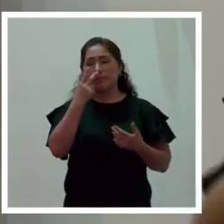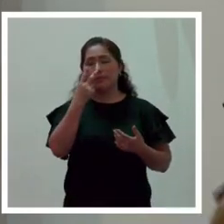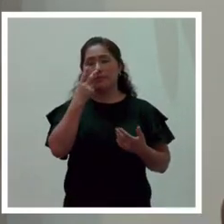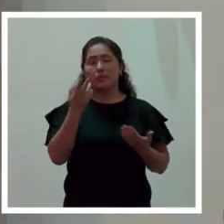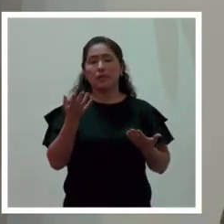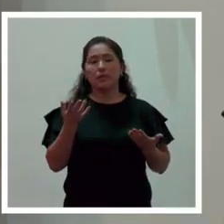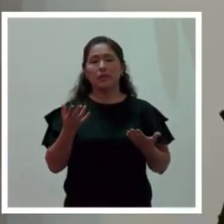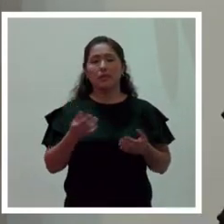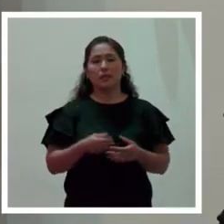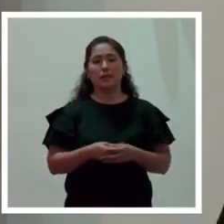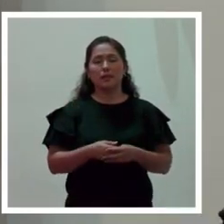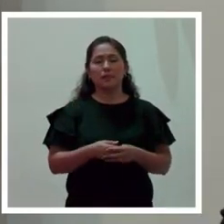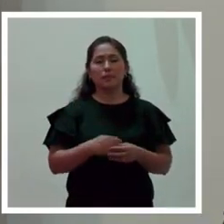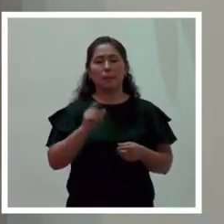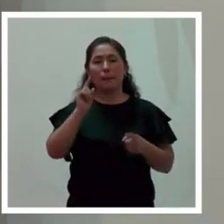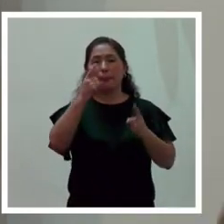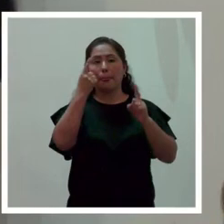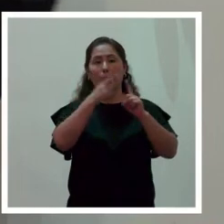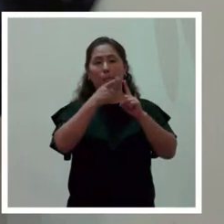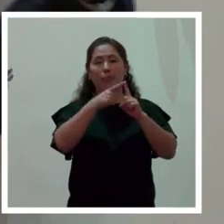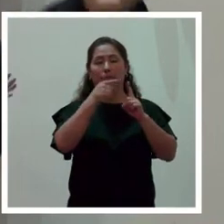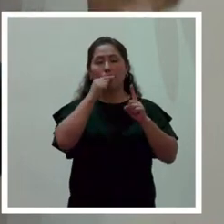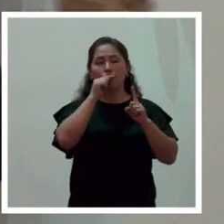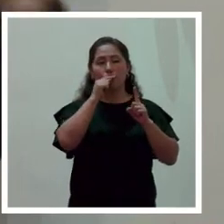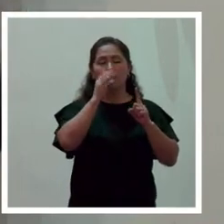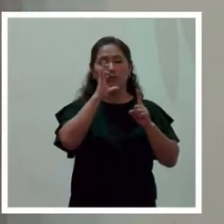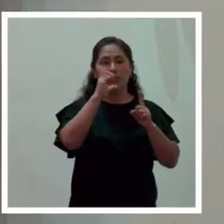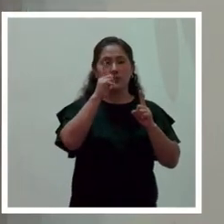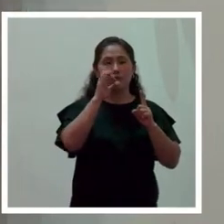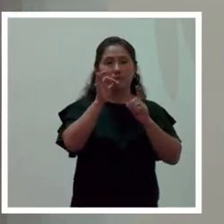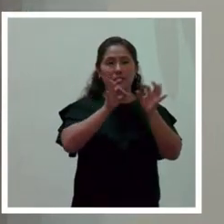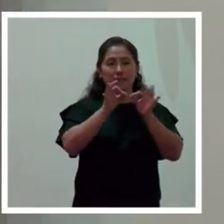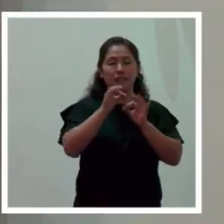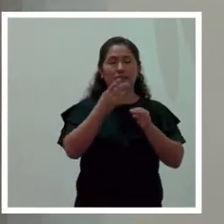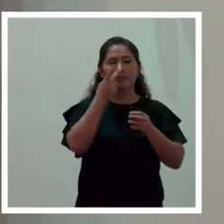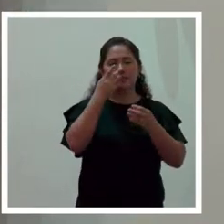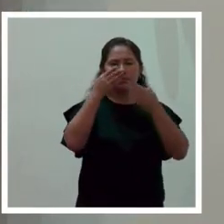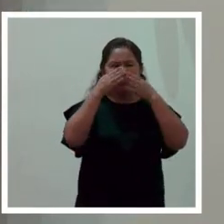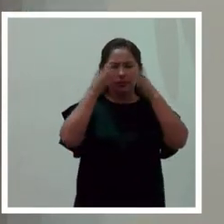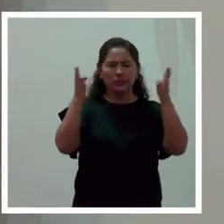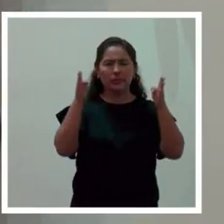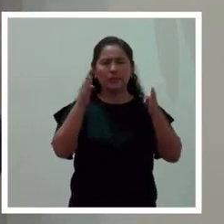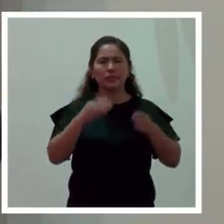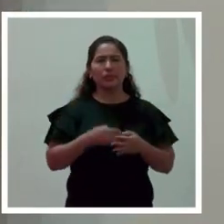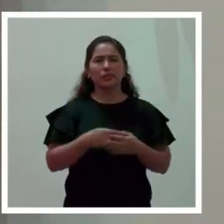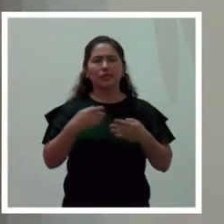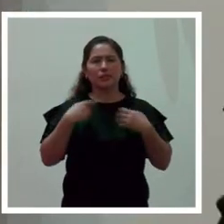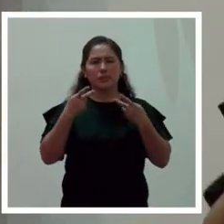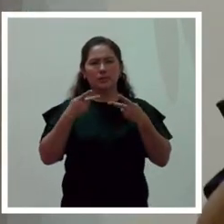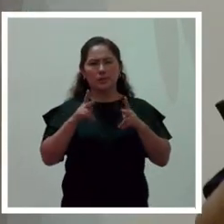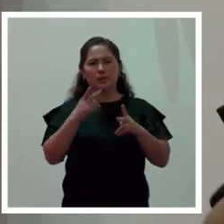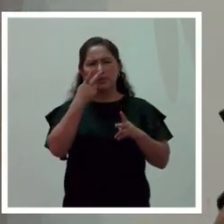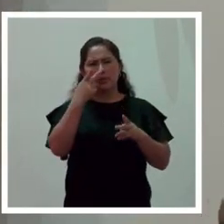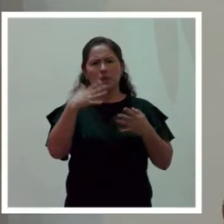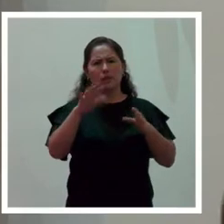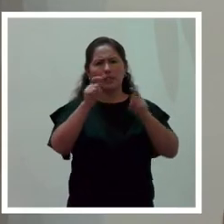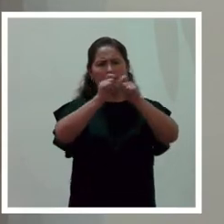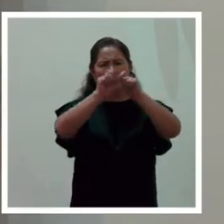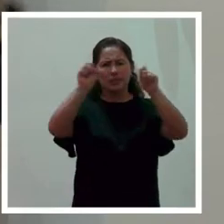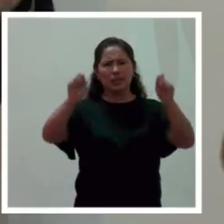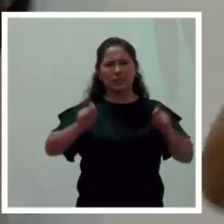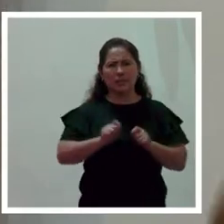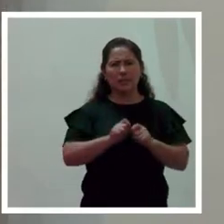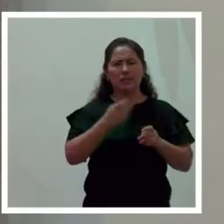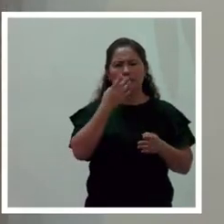en la primera ponencia hemos tenido una visión, si me permiten, o sea, sistémica. En